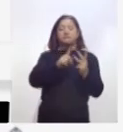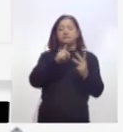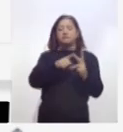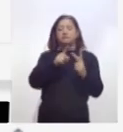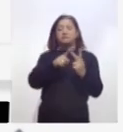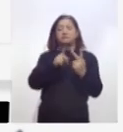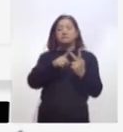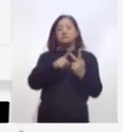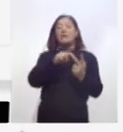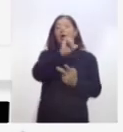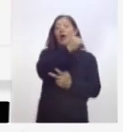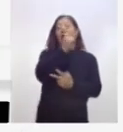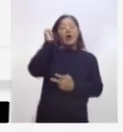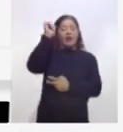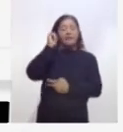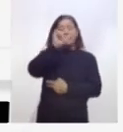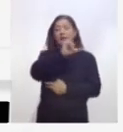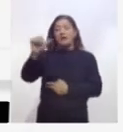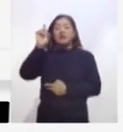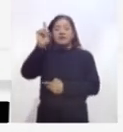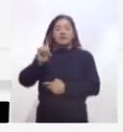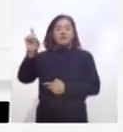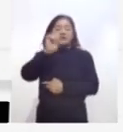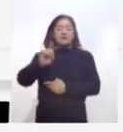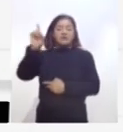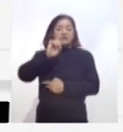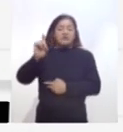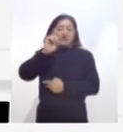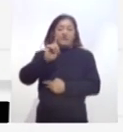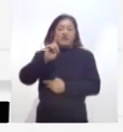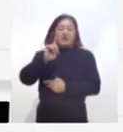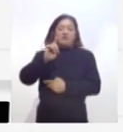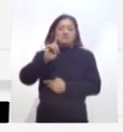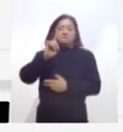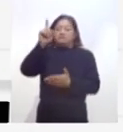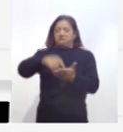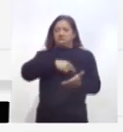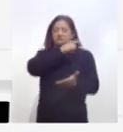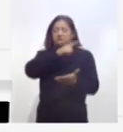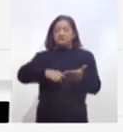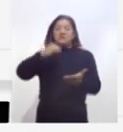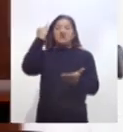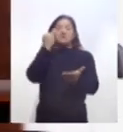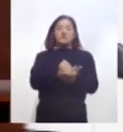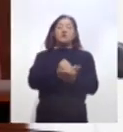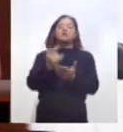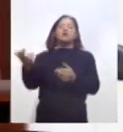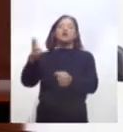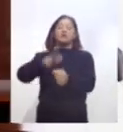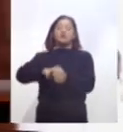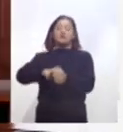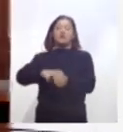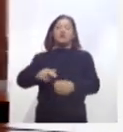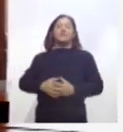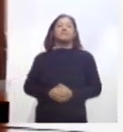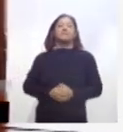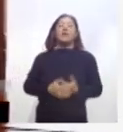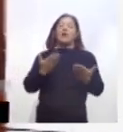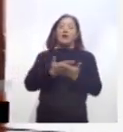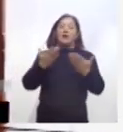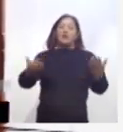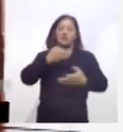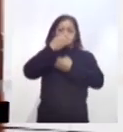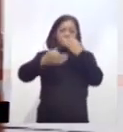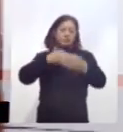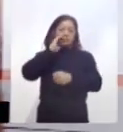se elimina de abril a diciembre de 2020 el impuesto por la prestación de servicios de hospedaje. Con información de la redacción, ahora